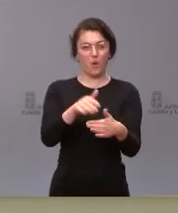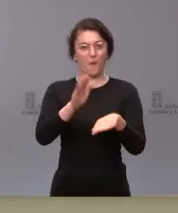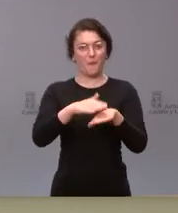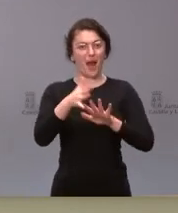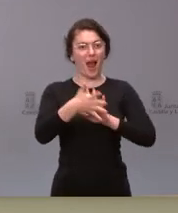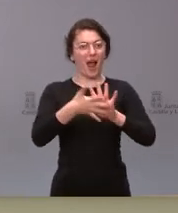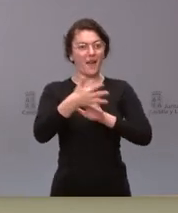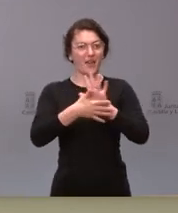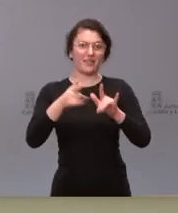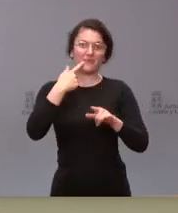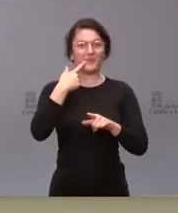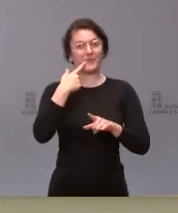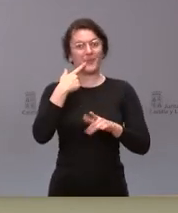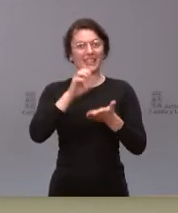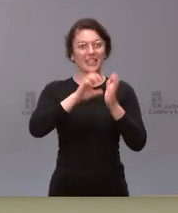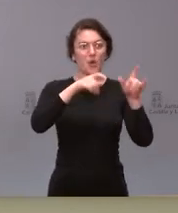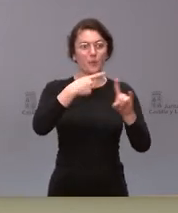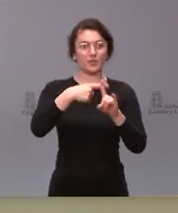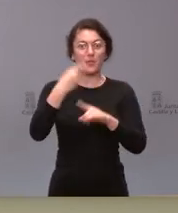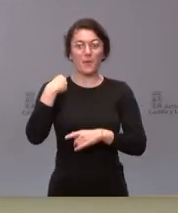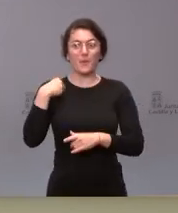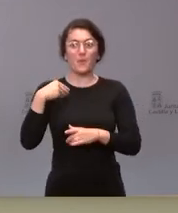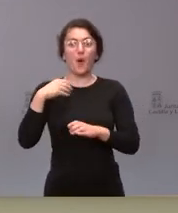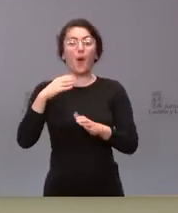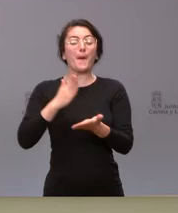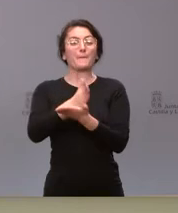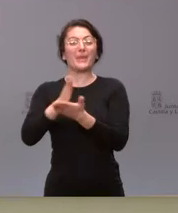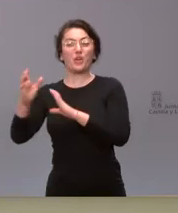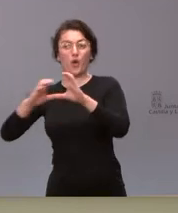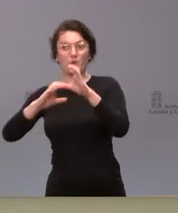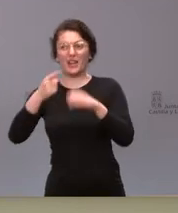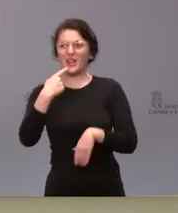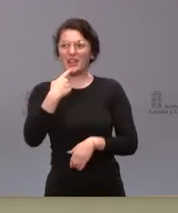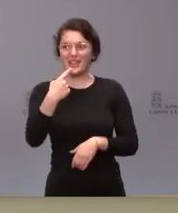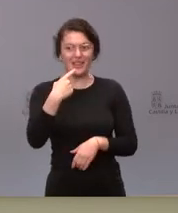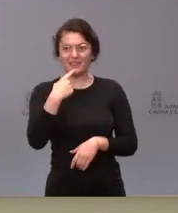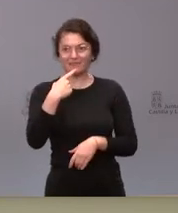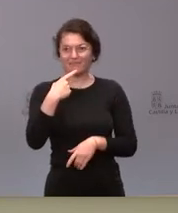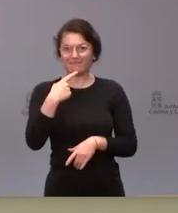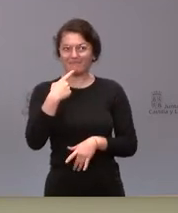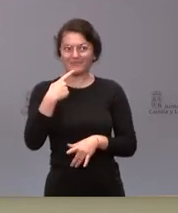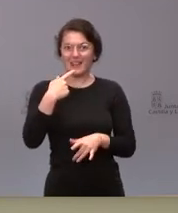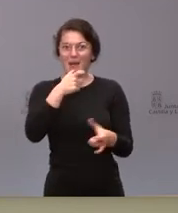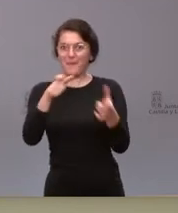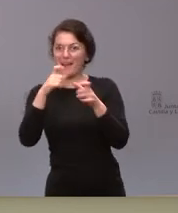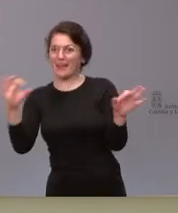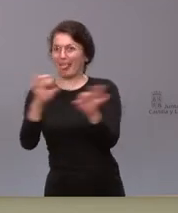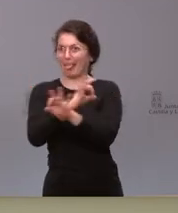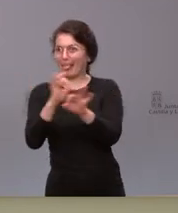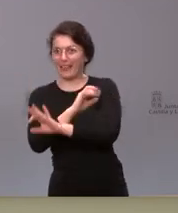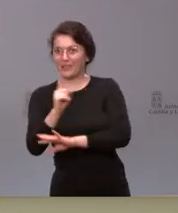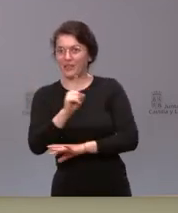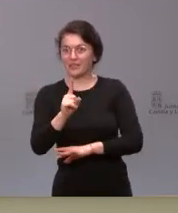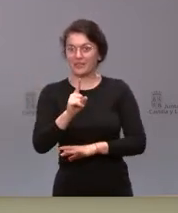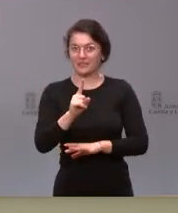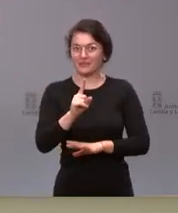de tergiversar sus palabras y diga que no ha dicho lo que ha dicho y en segundo lugar también le quería preguntar él habla siempre en nombre de la